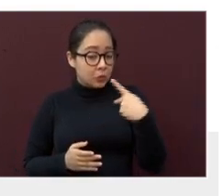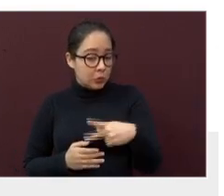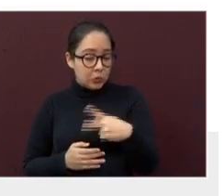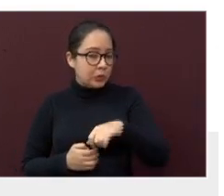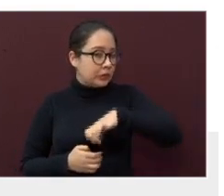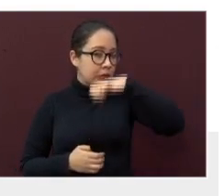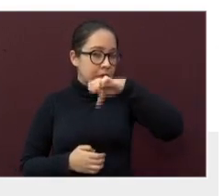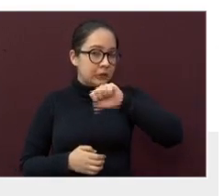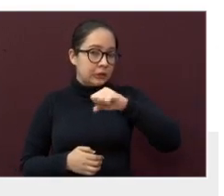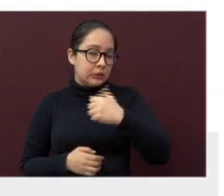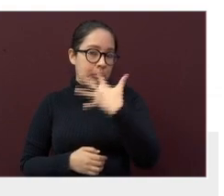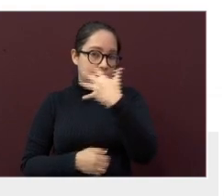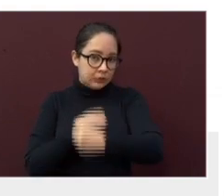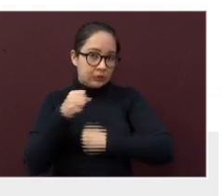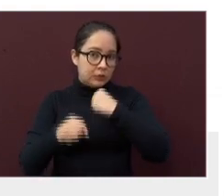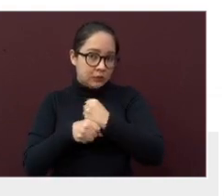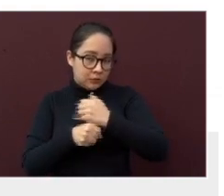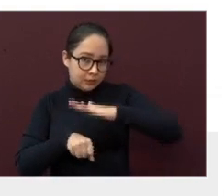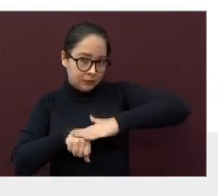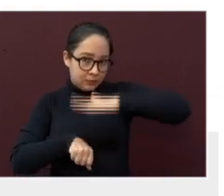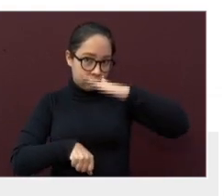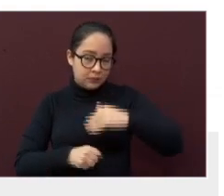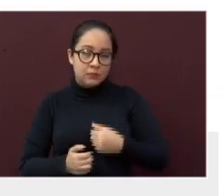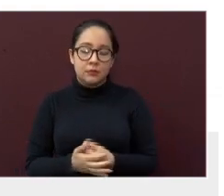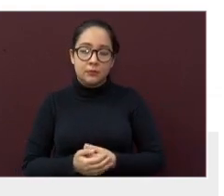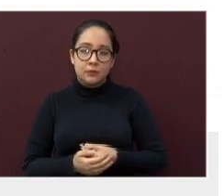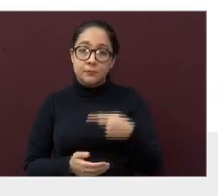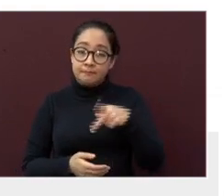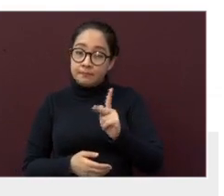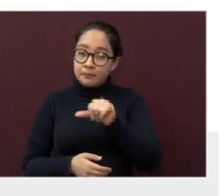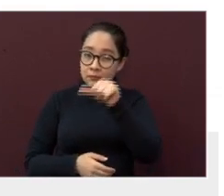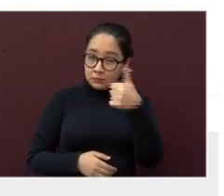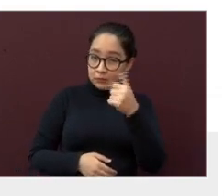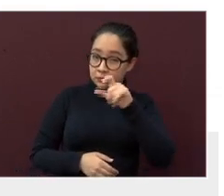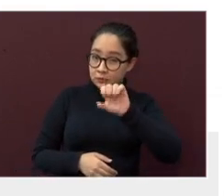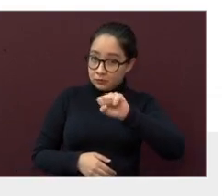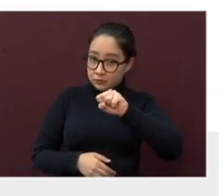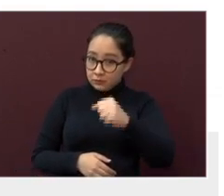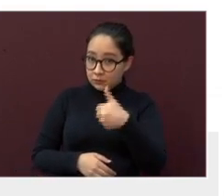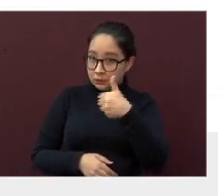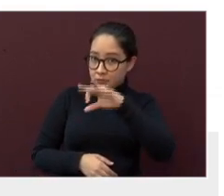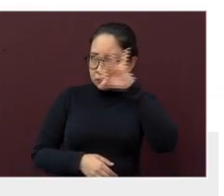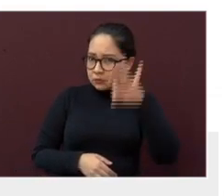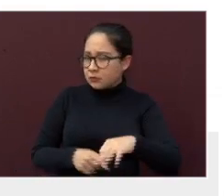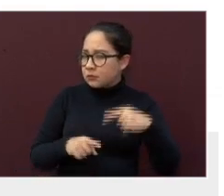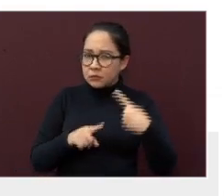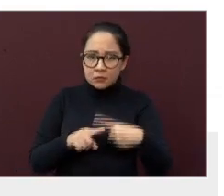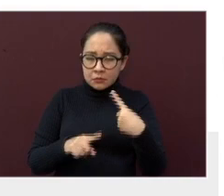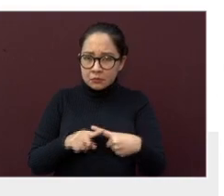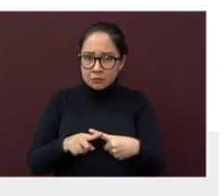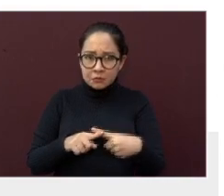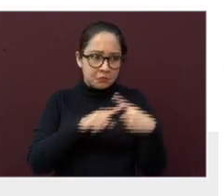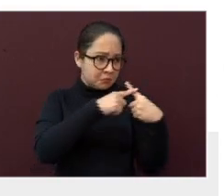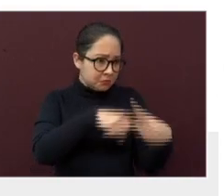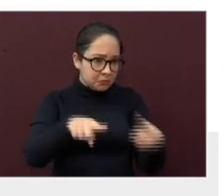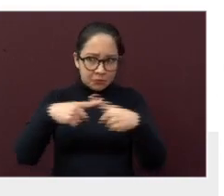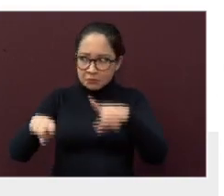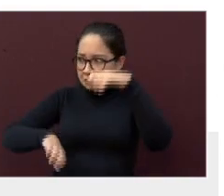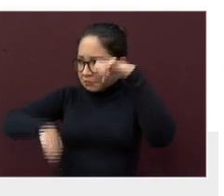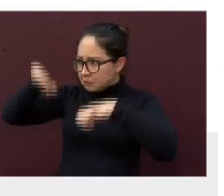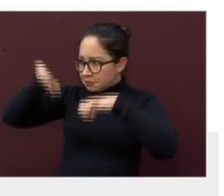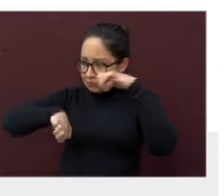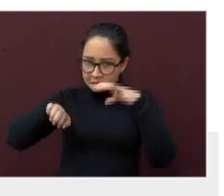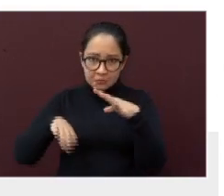mayores de 65 años. Sin embargo, el 66% restante correspondió a los diferentes